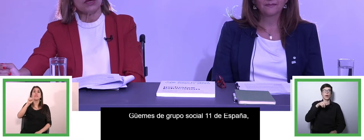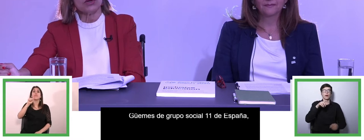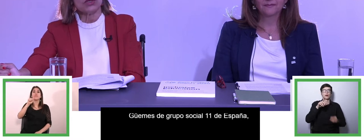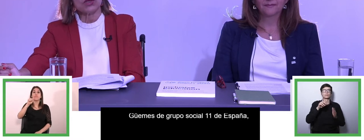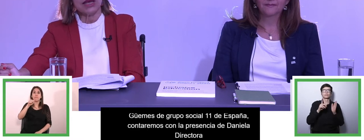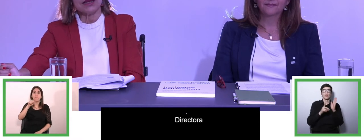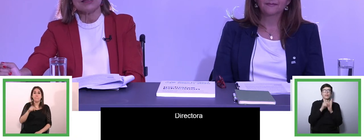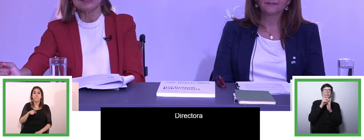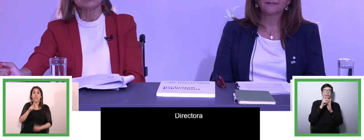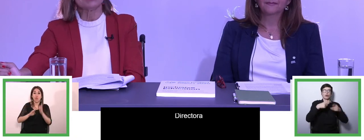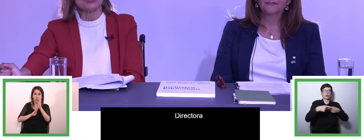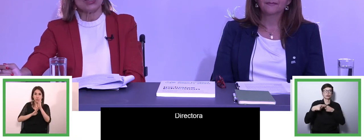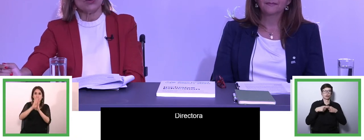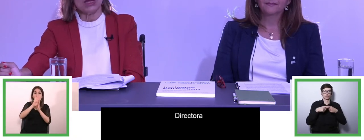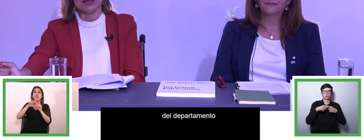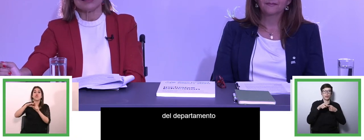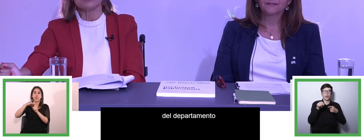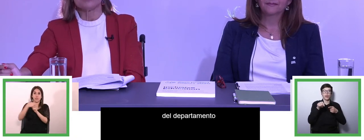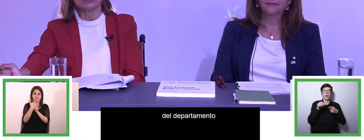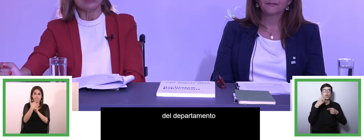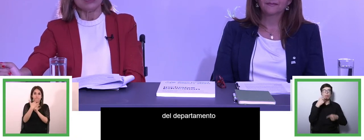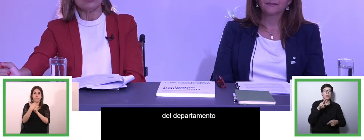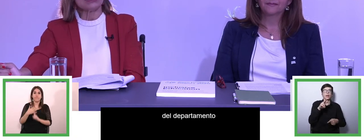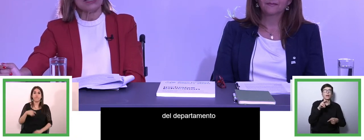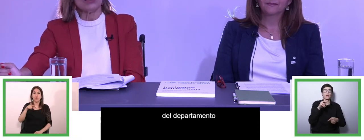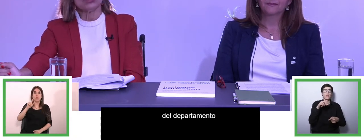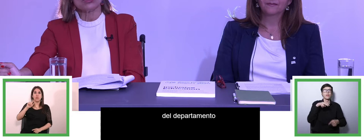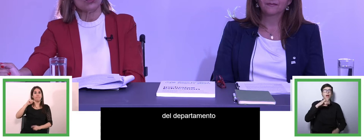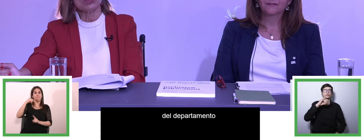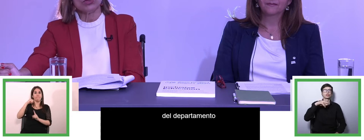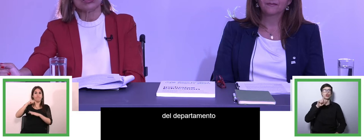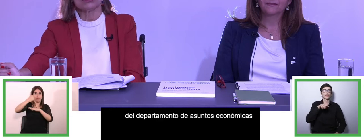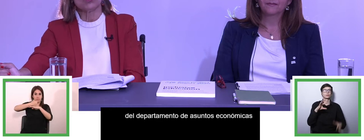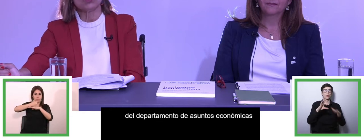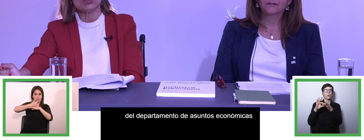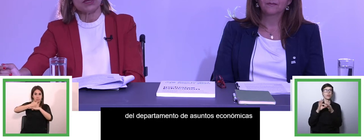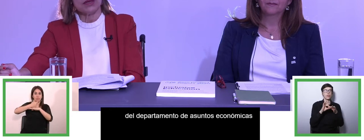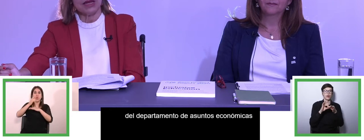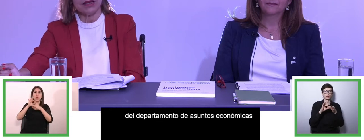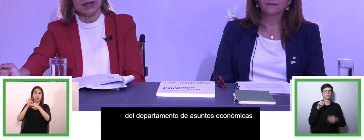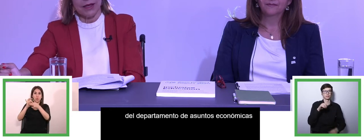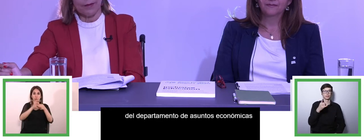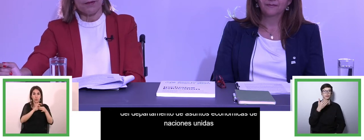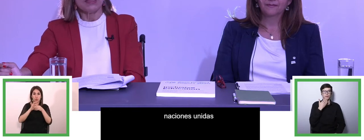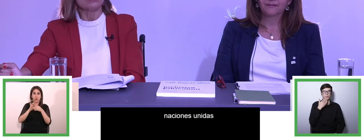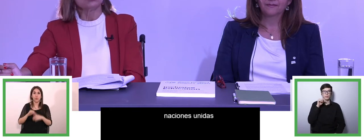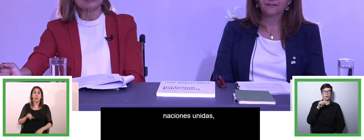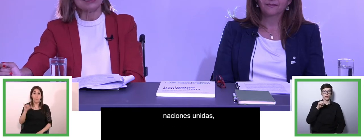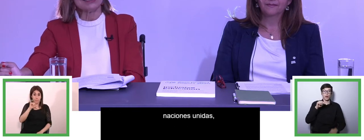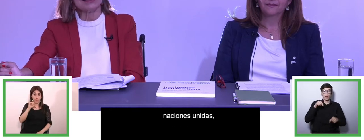Económicos y Sociales de Naciones Unidas, en lo que será nuestro segundo discurso principal del día.